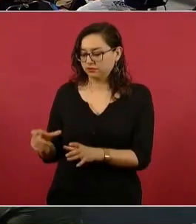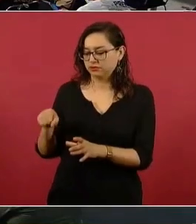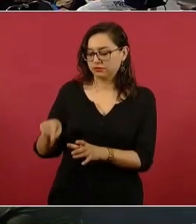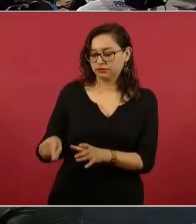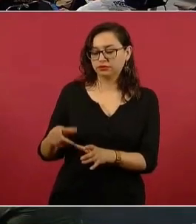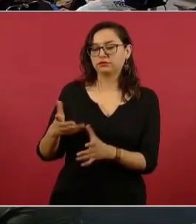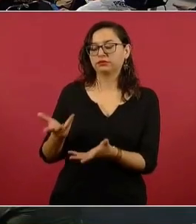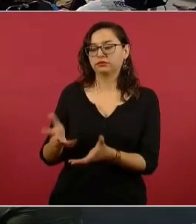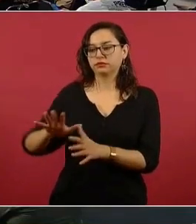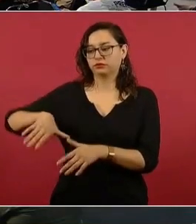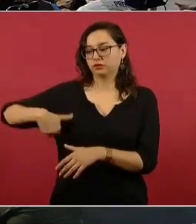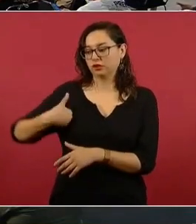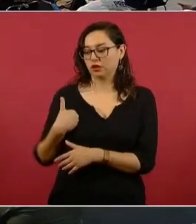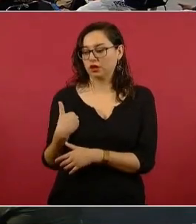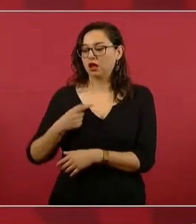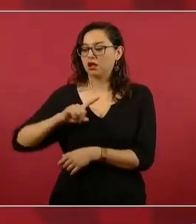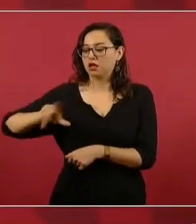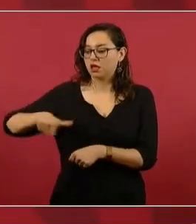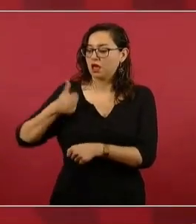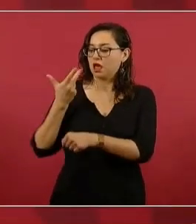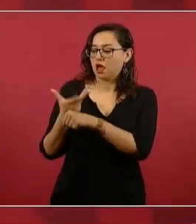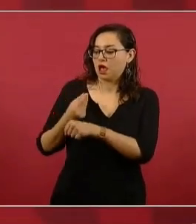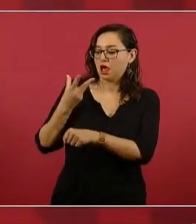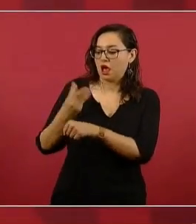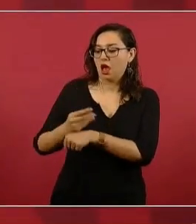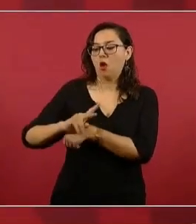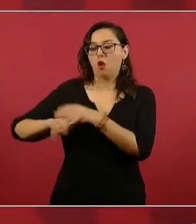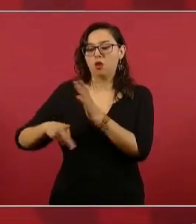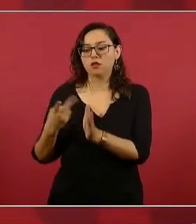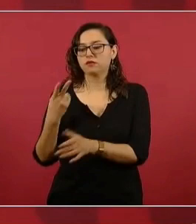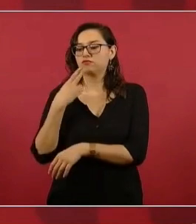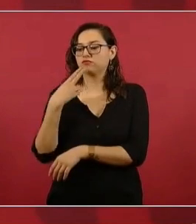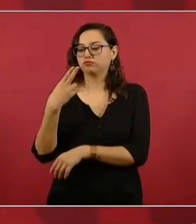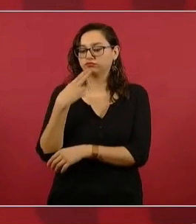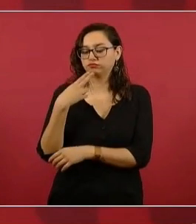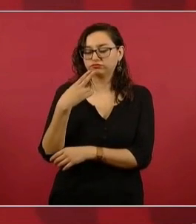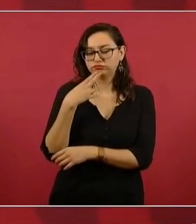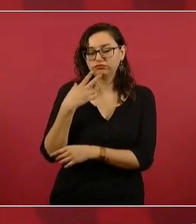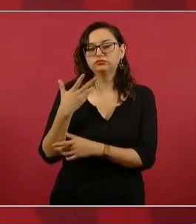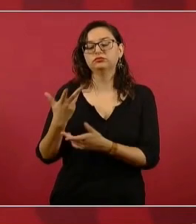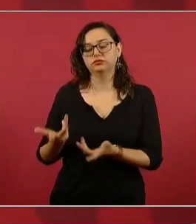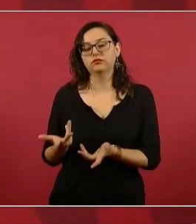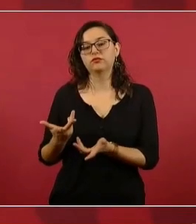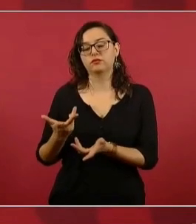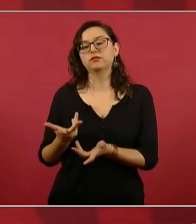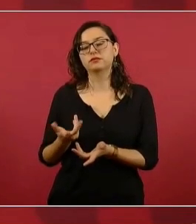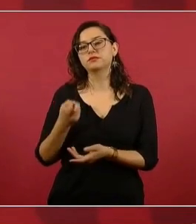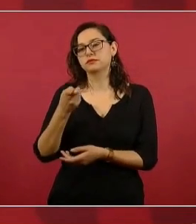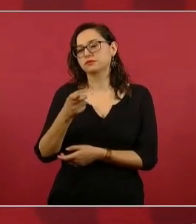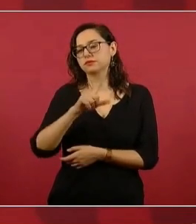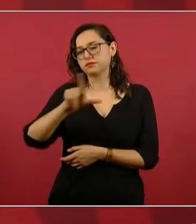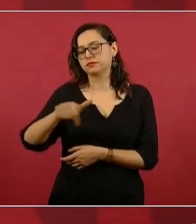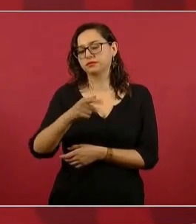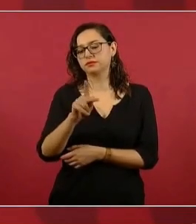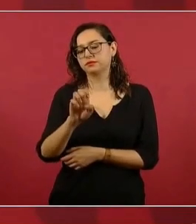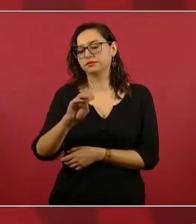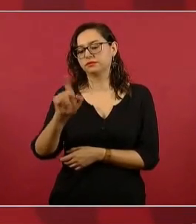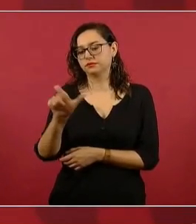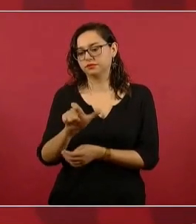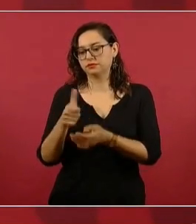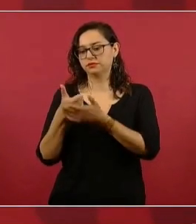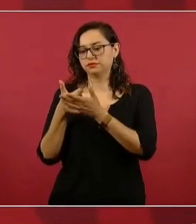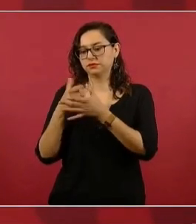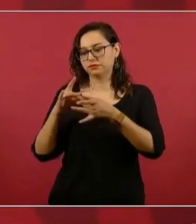en Pemex y sí ayuda a lo de Gas Bienestar, no sólo es el precio,